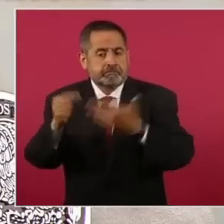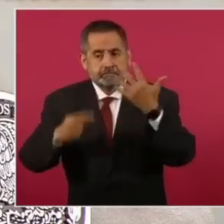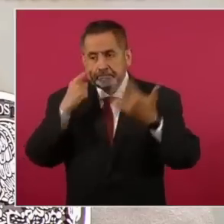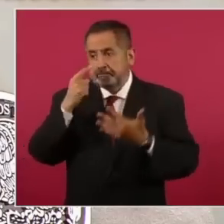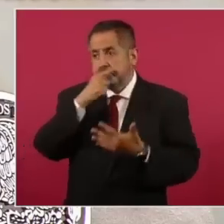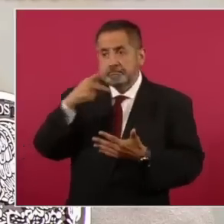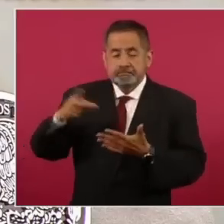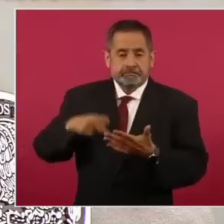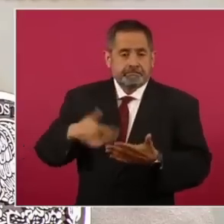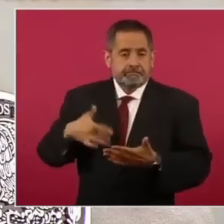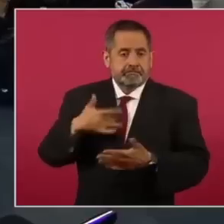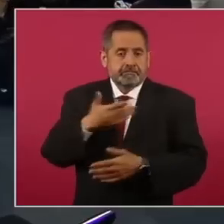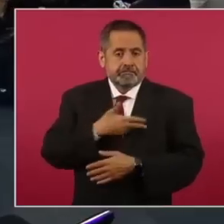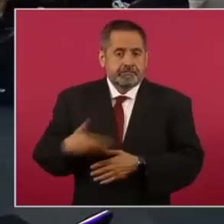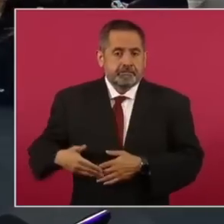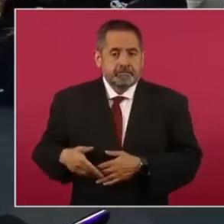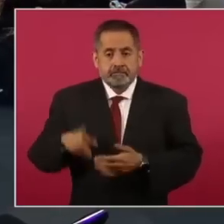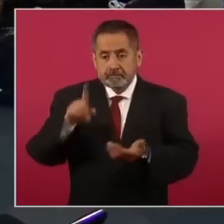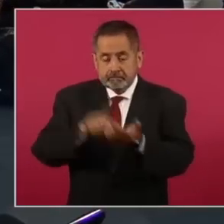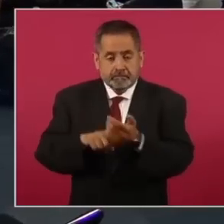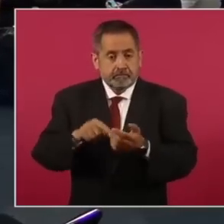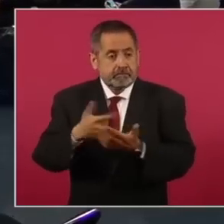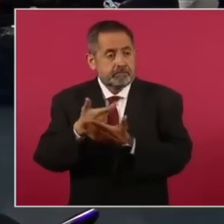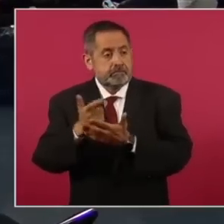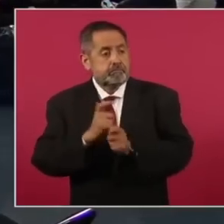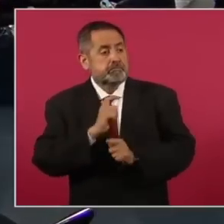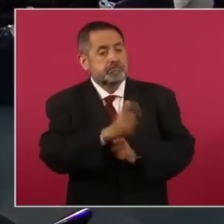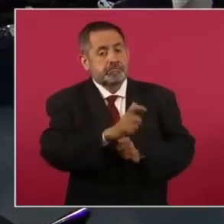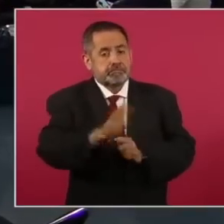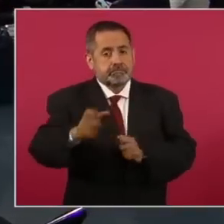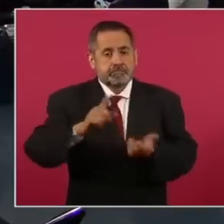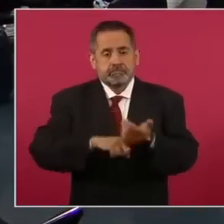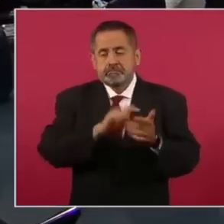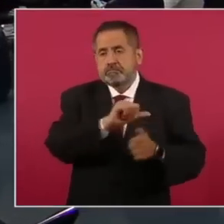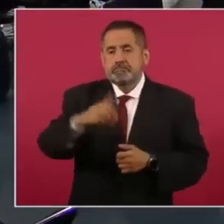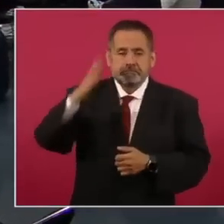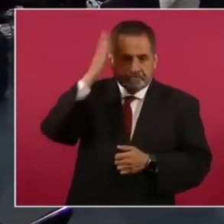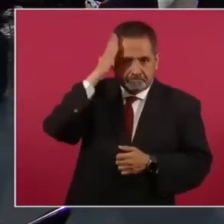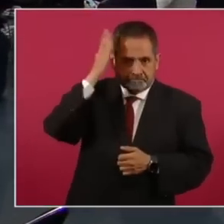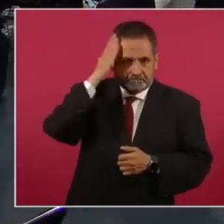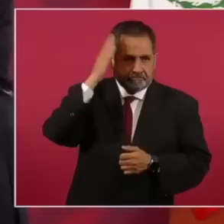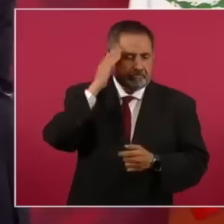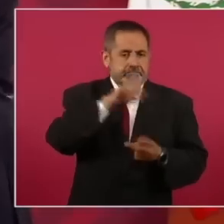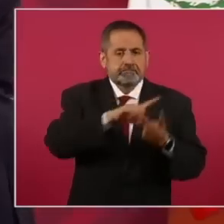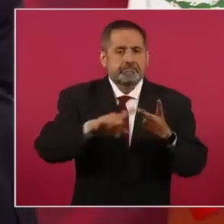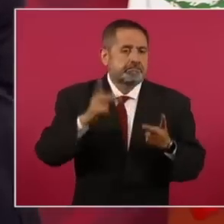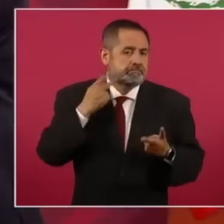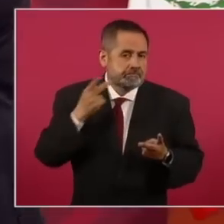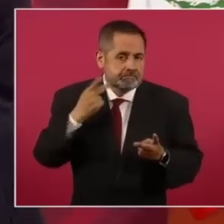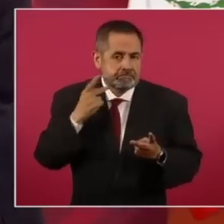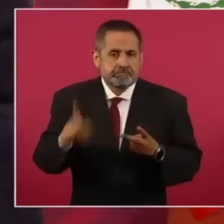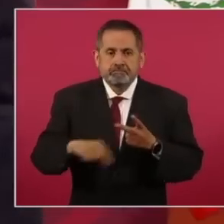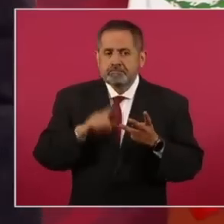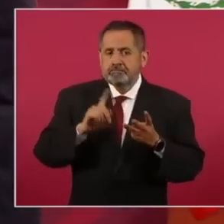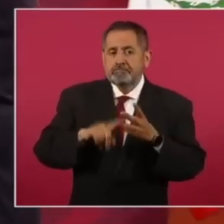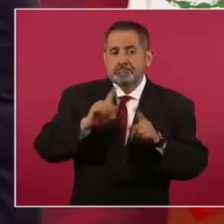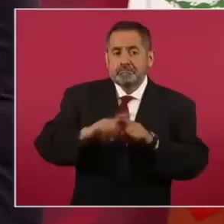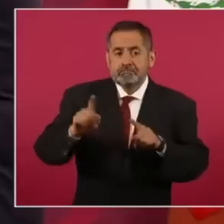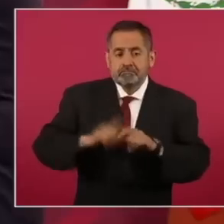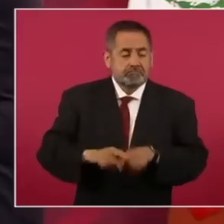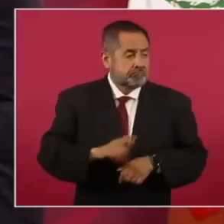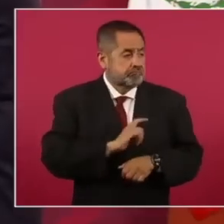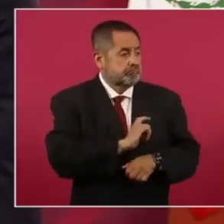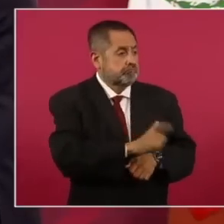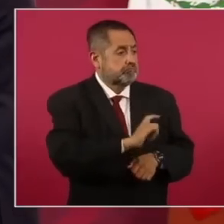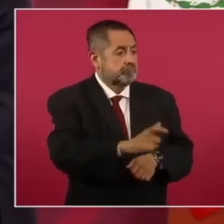Allá había nóminas enteras, de líderes, de políticos, se